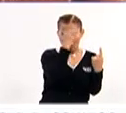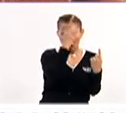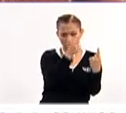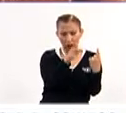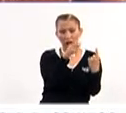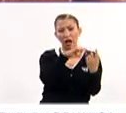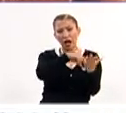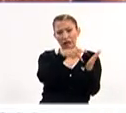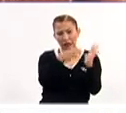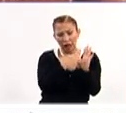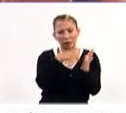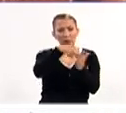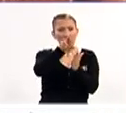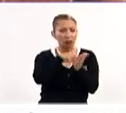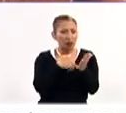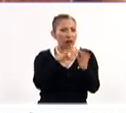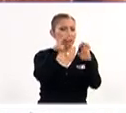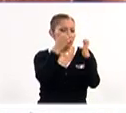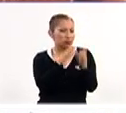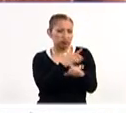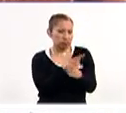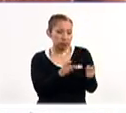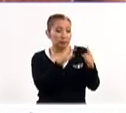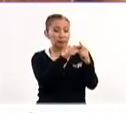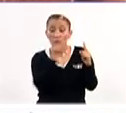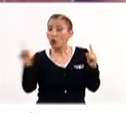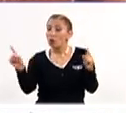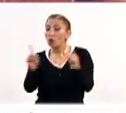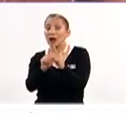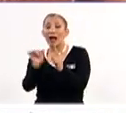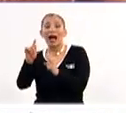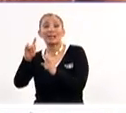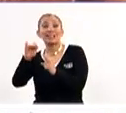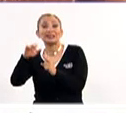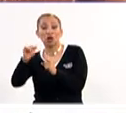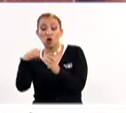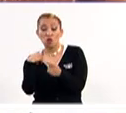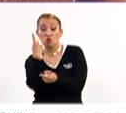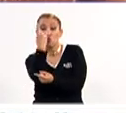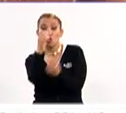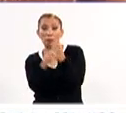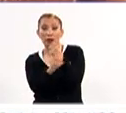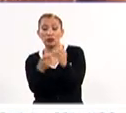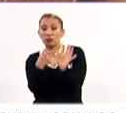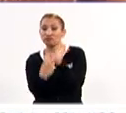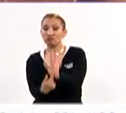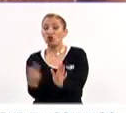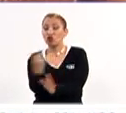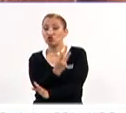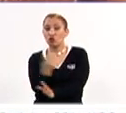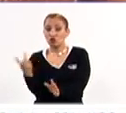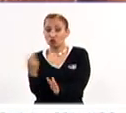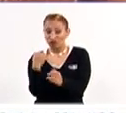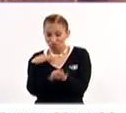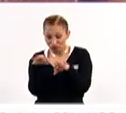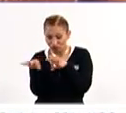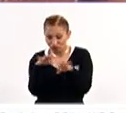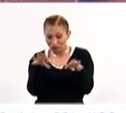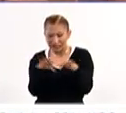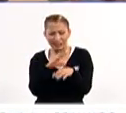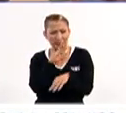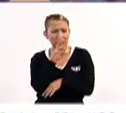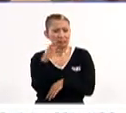arquitecto, pintor, escultor, lo que sea, con un artesano y tienen que sacar una pieza en conjunto. Los resultados son